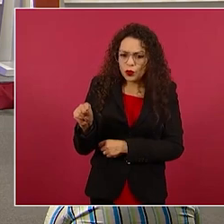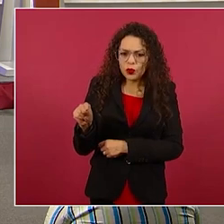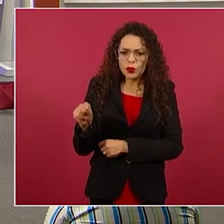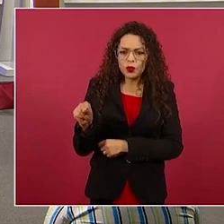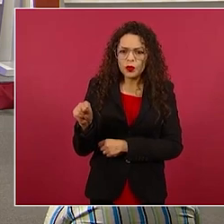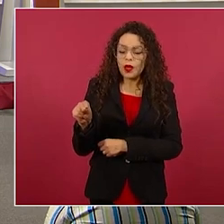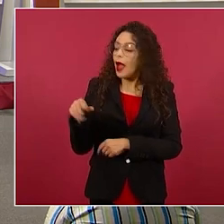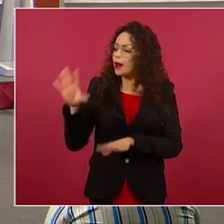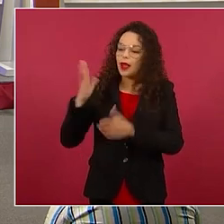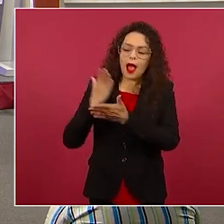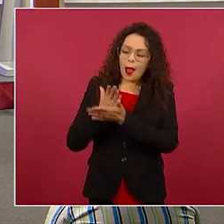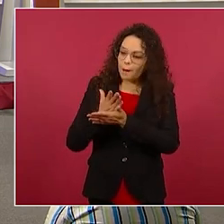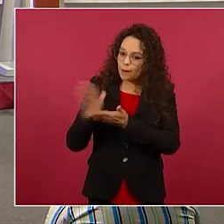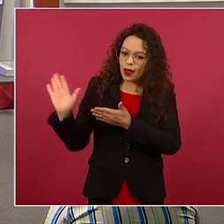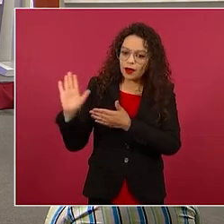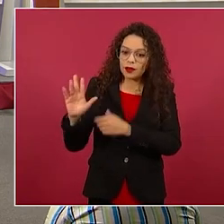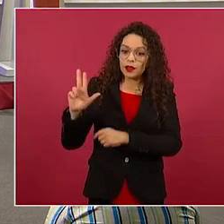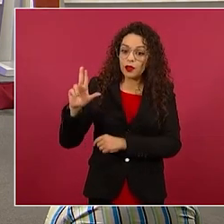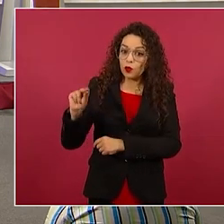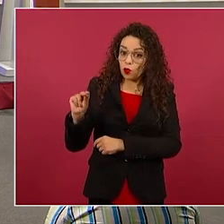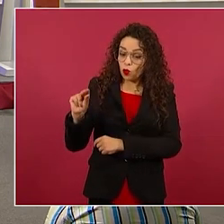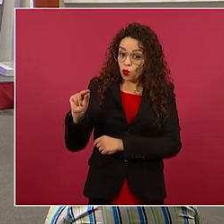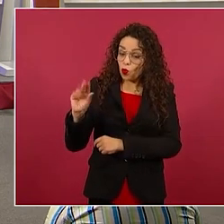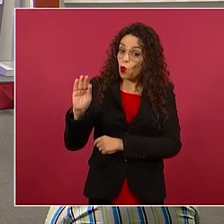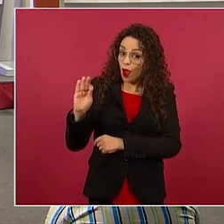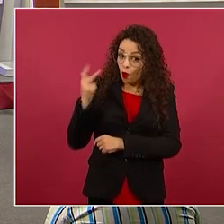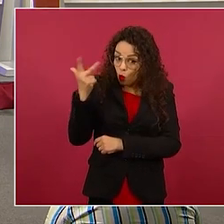Aparte, 48 millones.